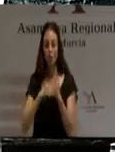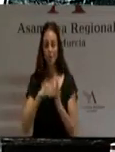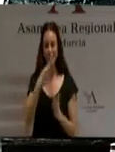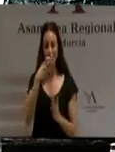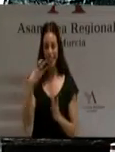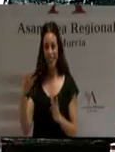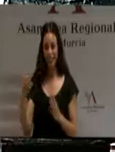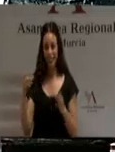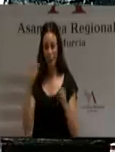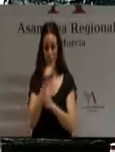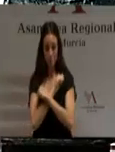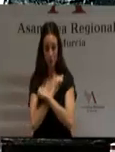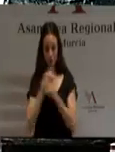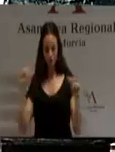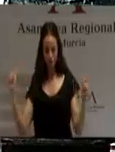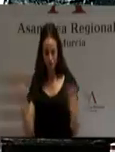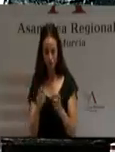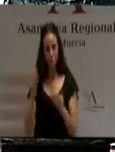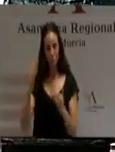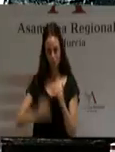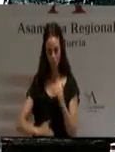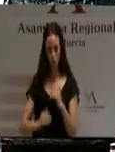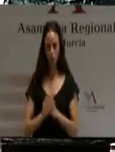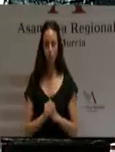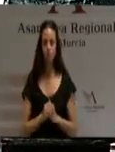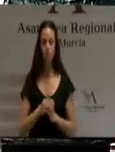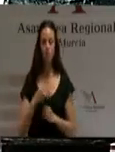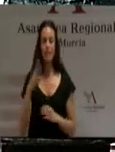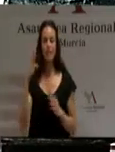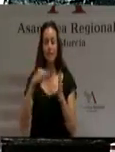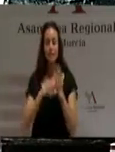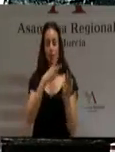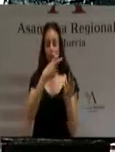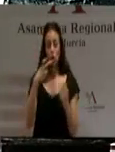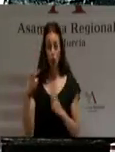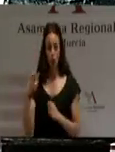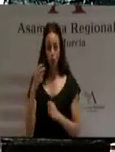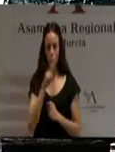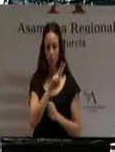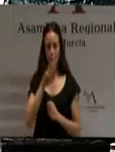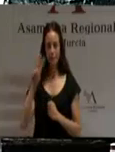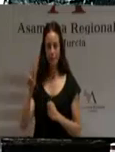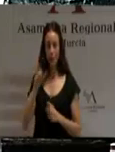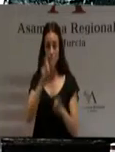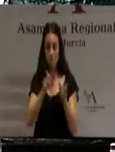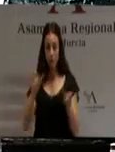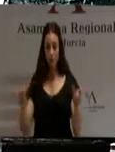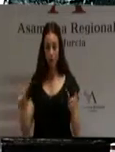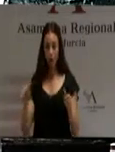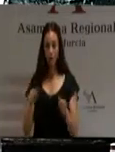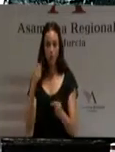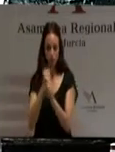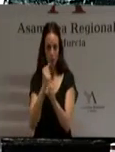parados menos que hace un año. 3.223 personas abandonaron el paro durante este mes,